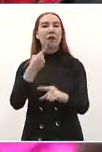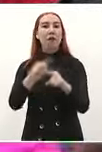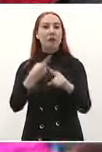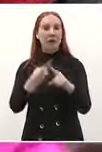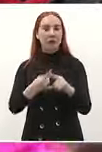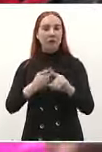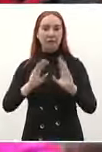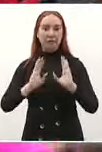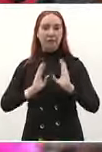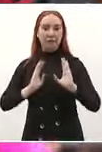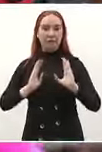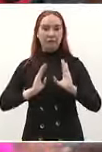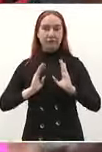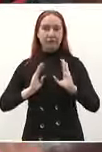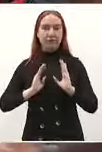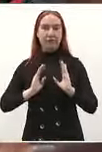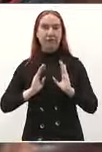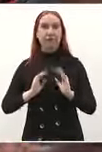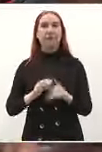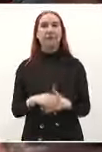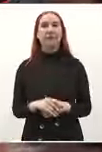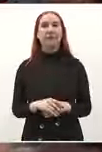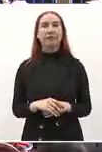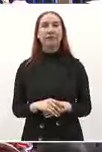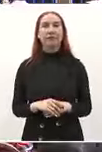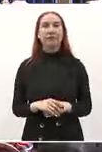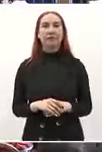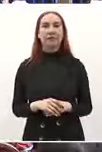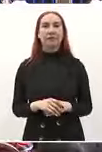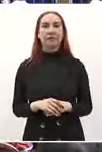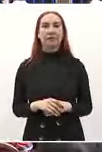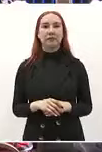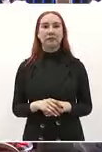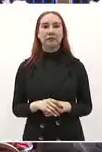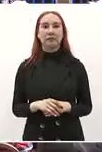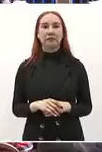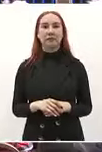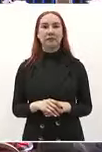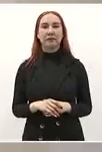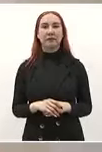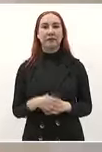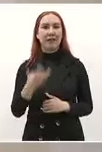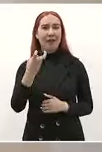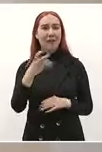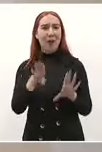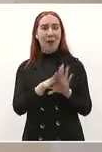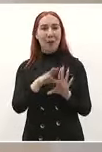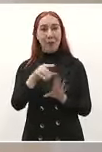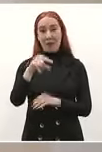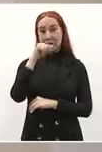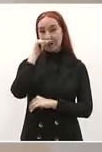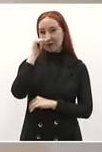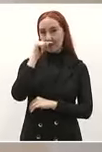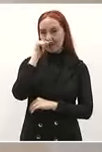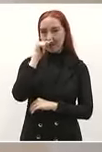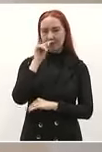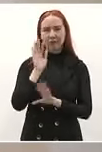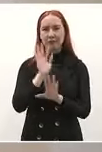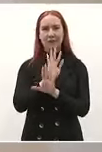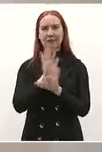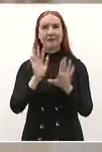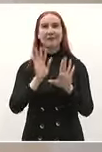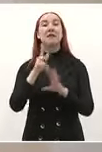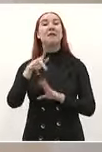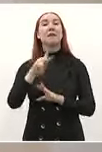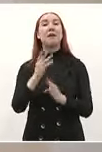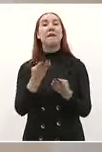es para presumir pero es el